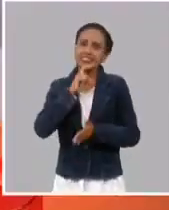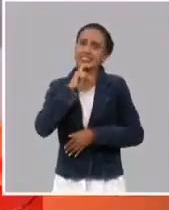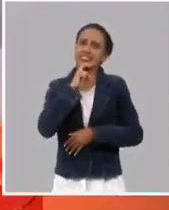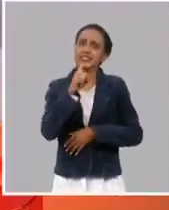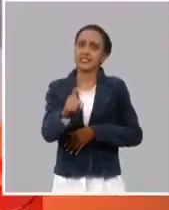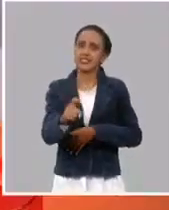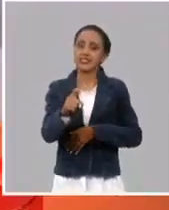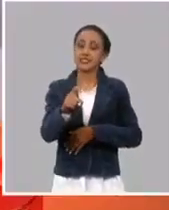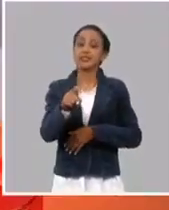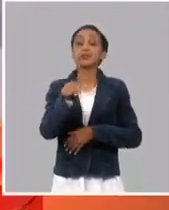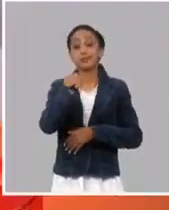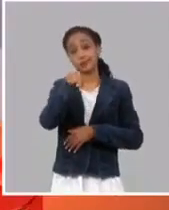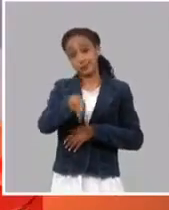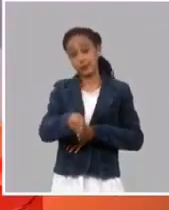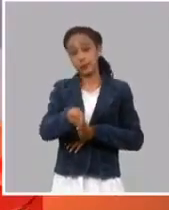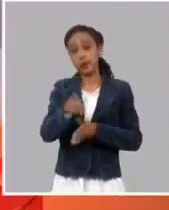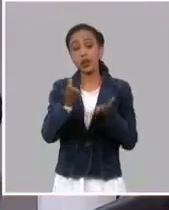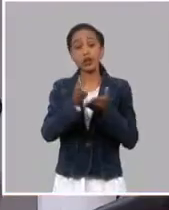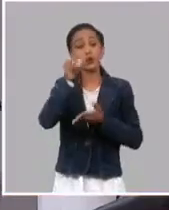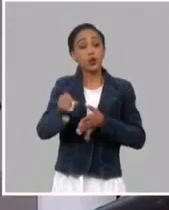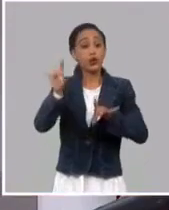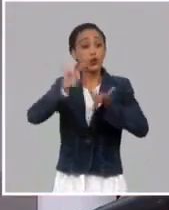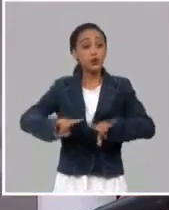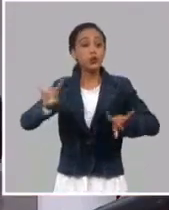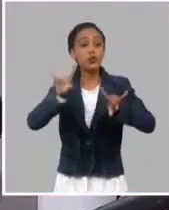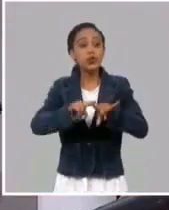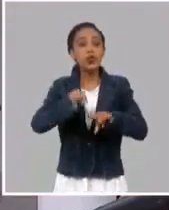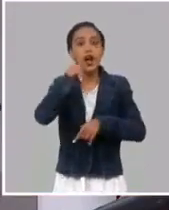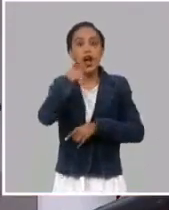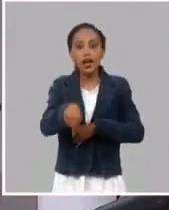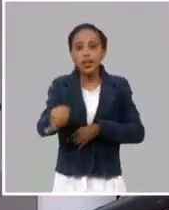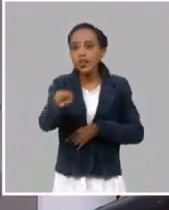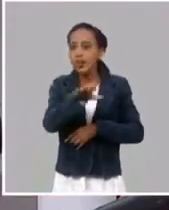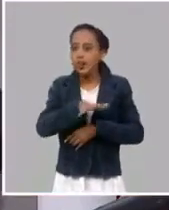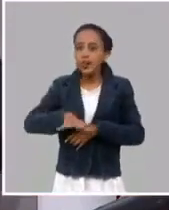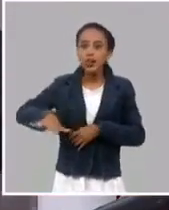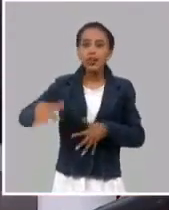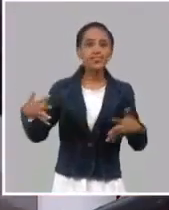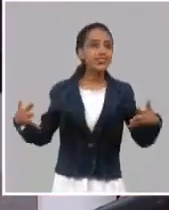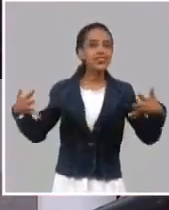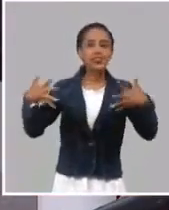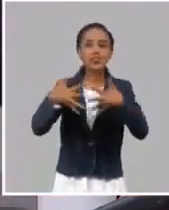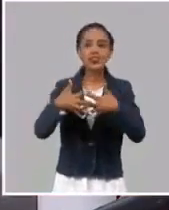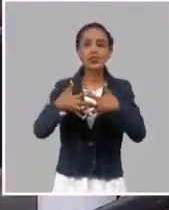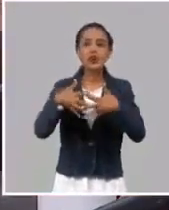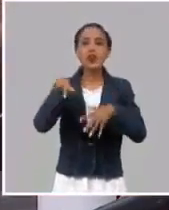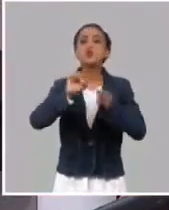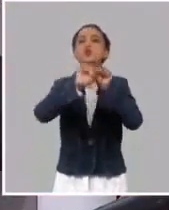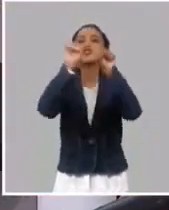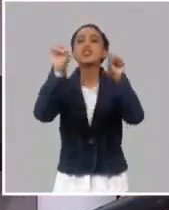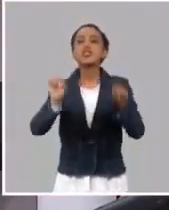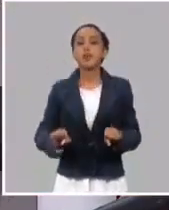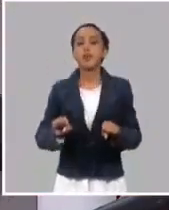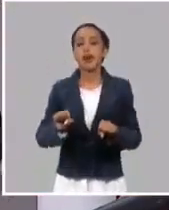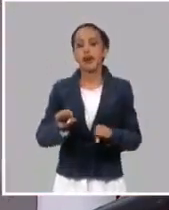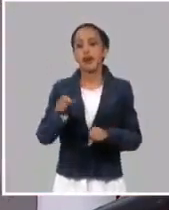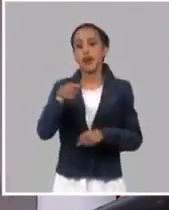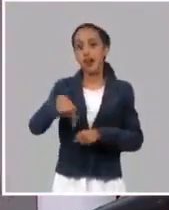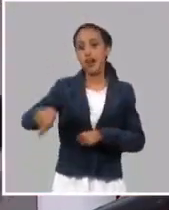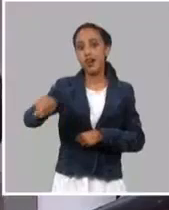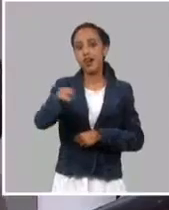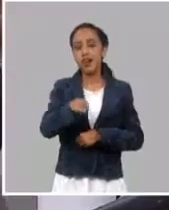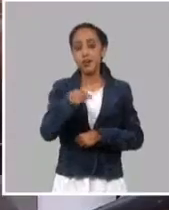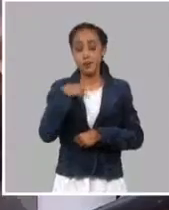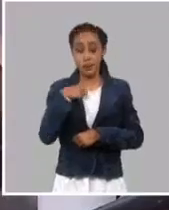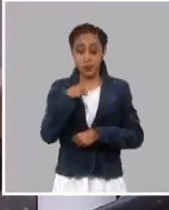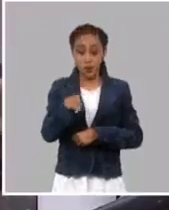estudiantes. Y ese estudiante en la universidad, sin lugar a dudas, está bajo la influencia de todo un sistema